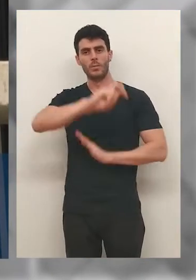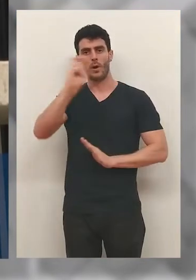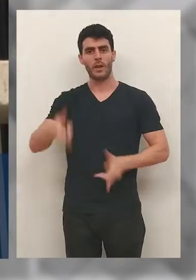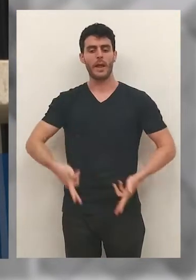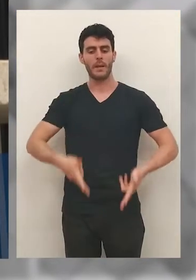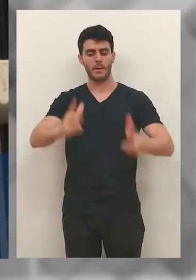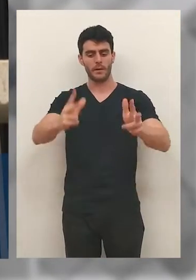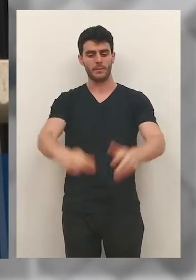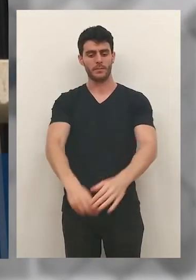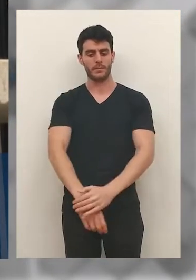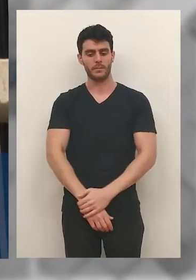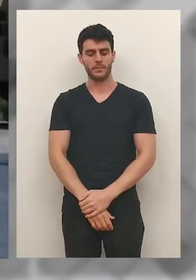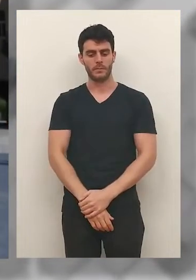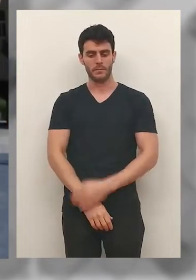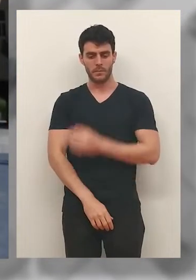libertad.